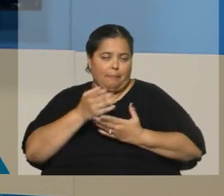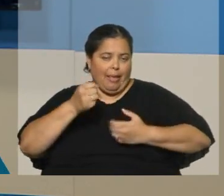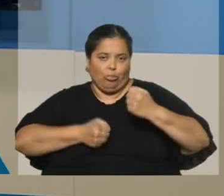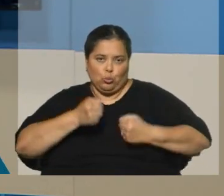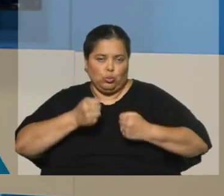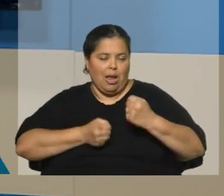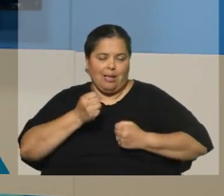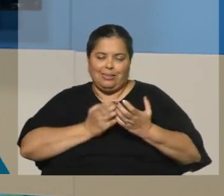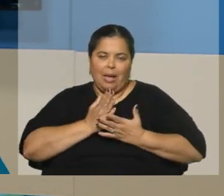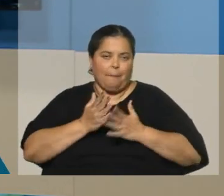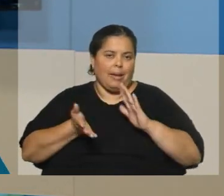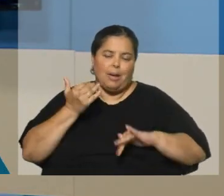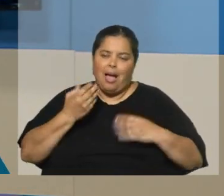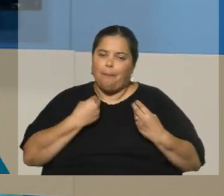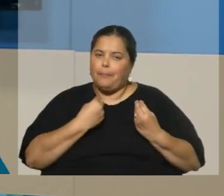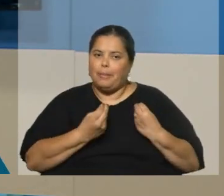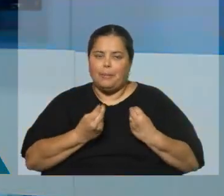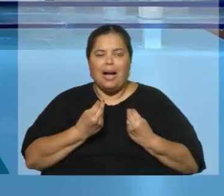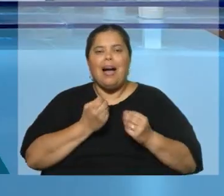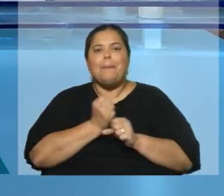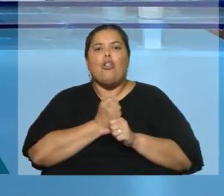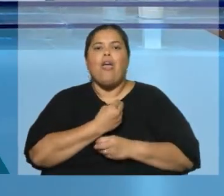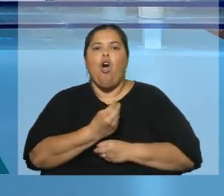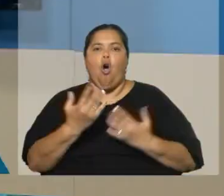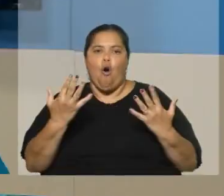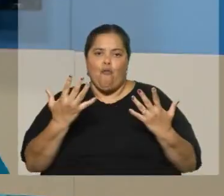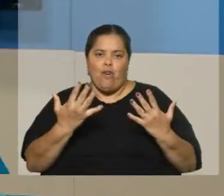intensiva en mano de obra. Claro, naturalmente. Muchísimas gracias, Luis. Como siempre.